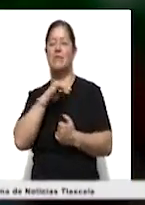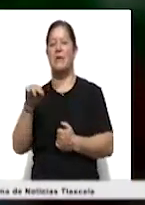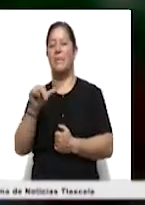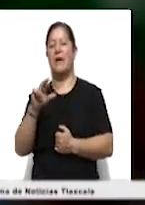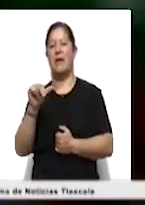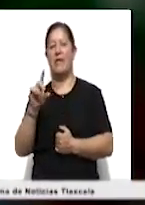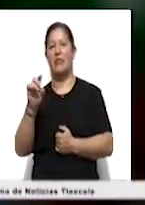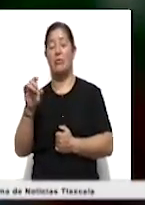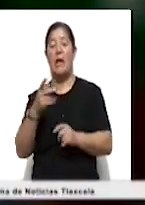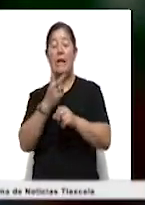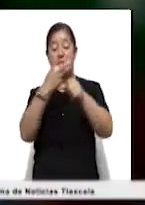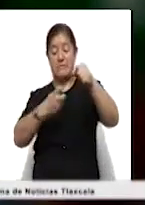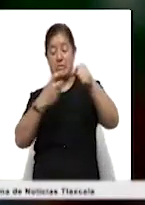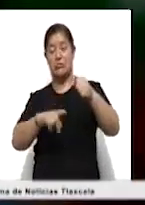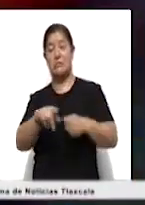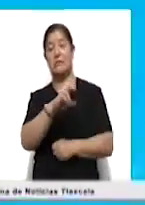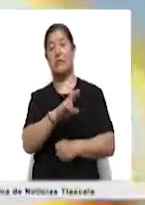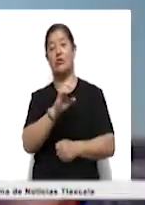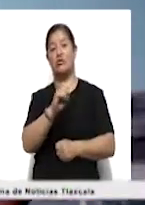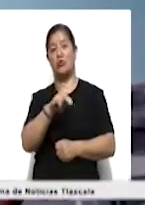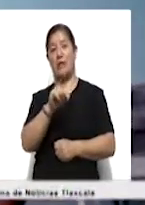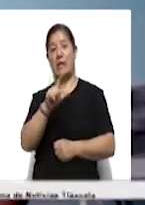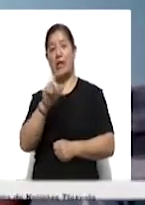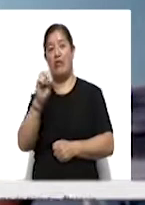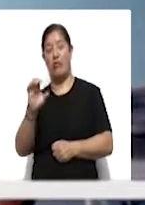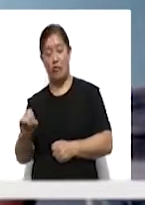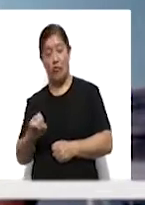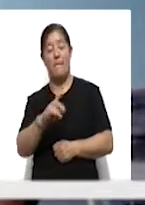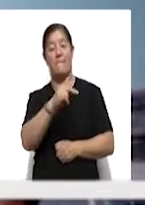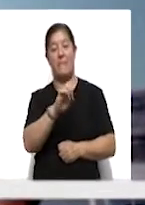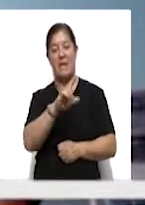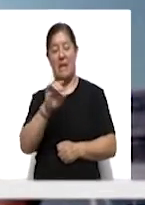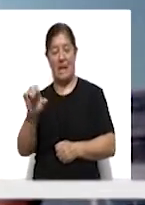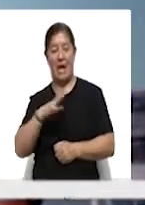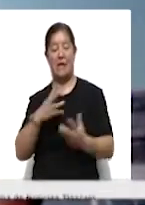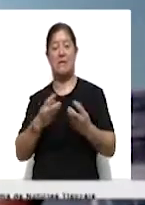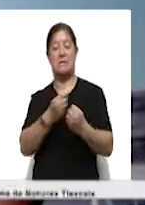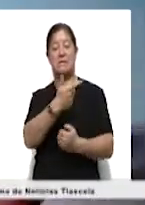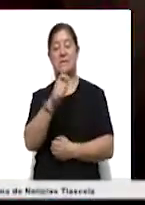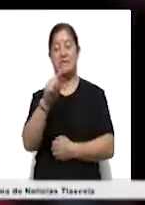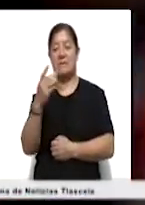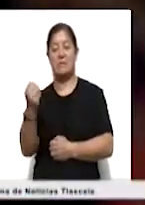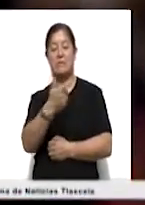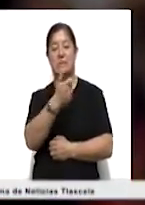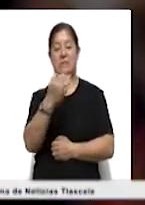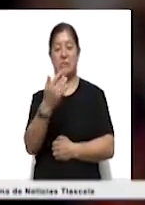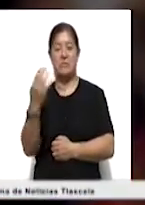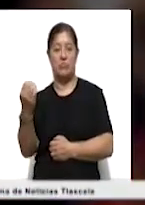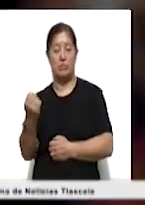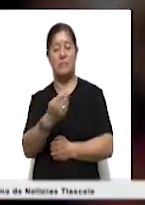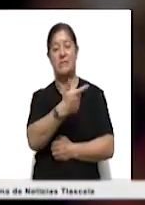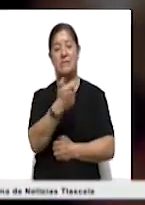de Cristiano Ronaldo, Josef Vican y Pelé, quienes suman 779, 759 y